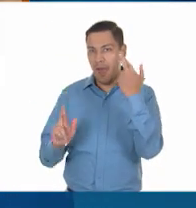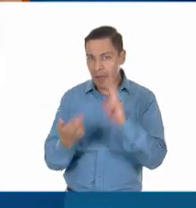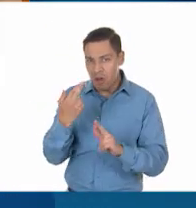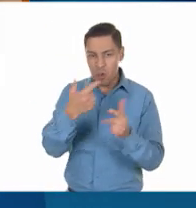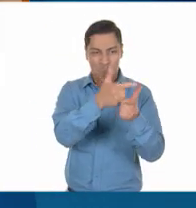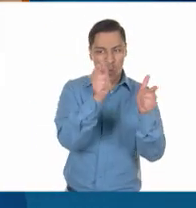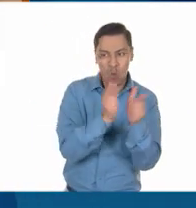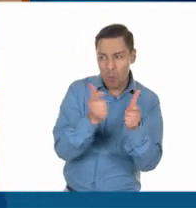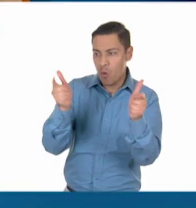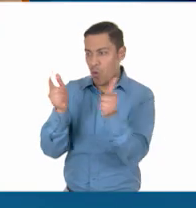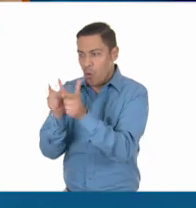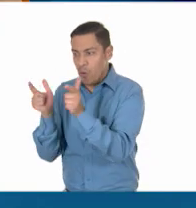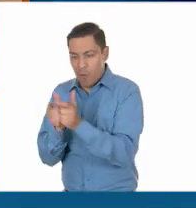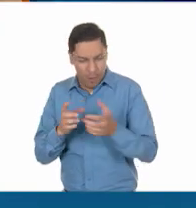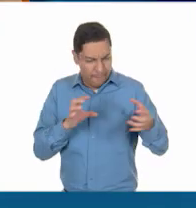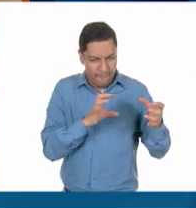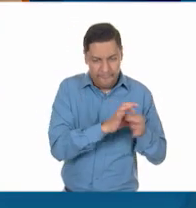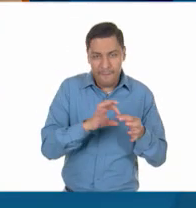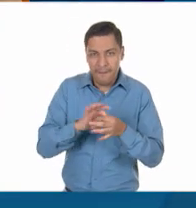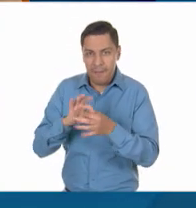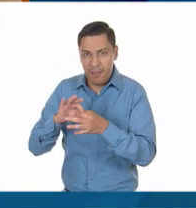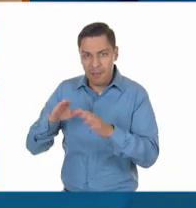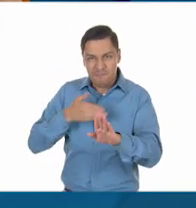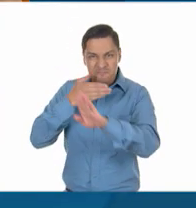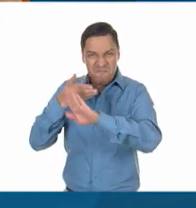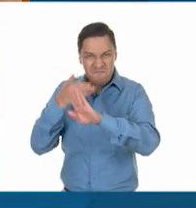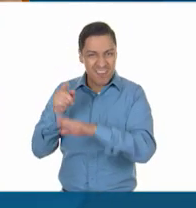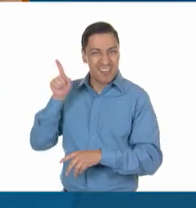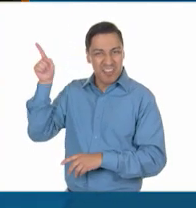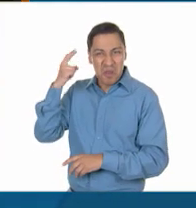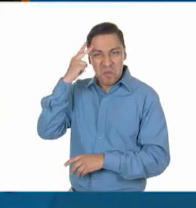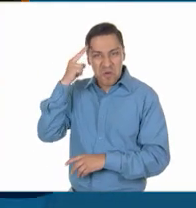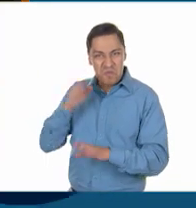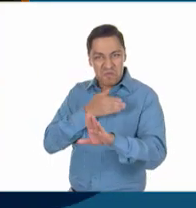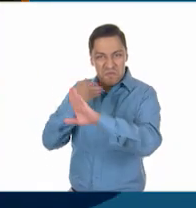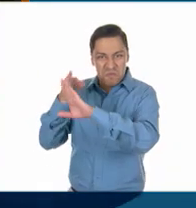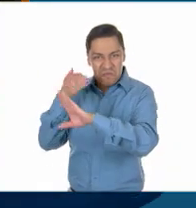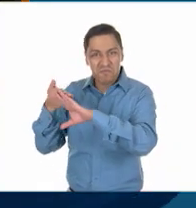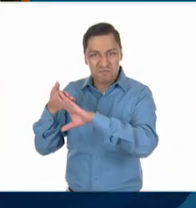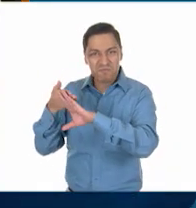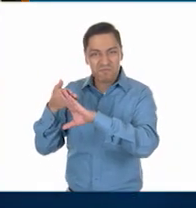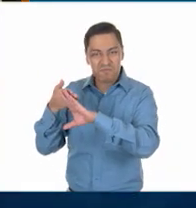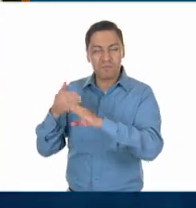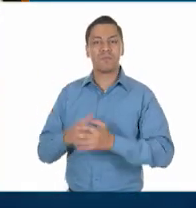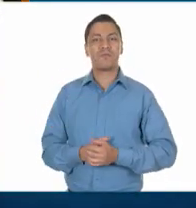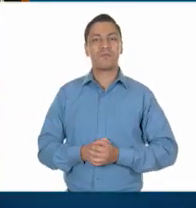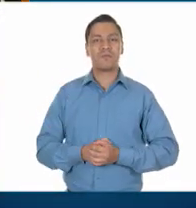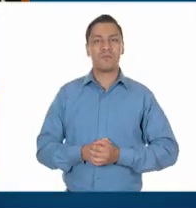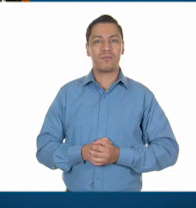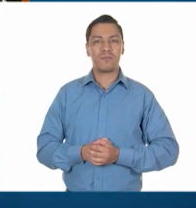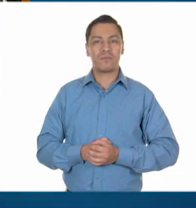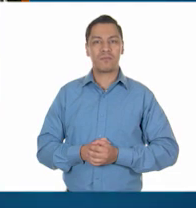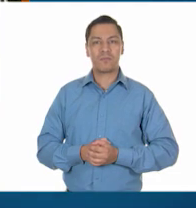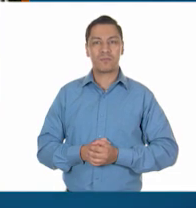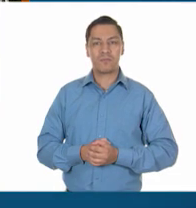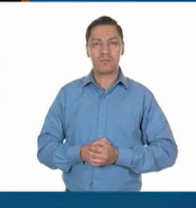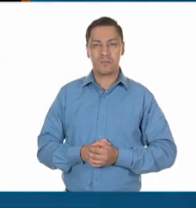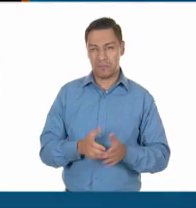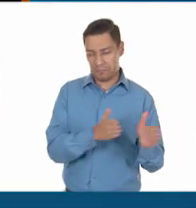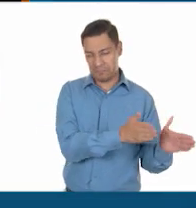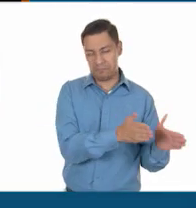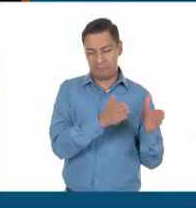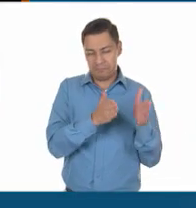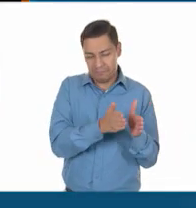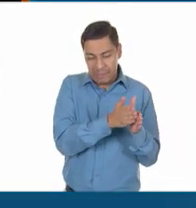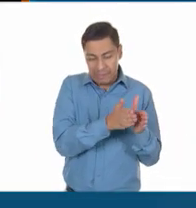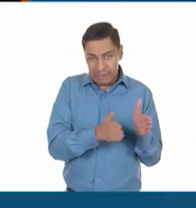paralelas en contra de la dictadura porfirista y la contrarrevolución huertista. En su primera etapa,